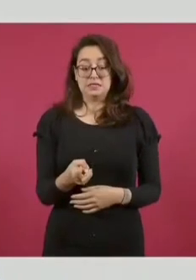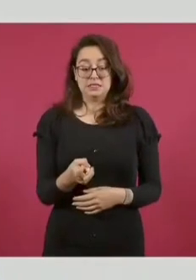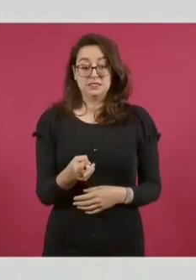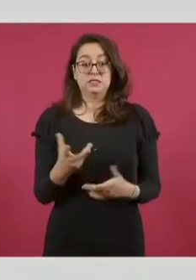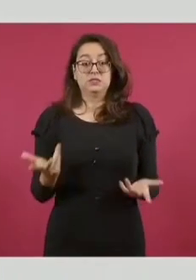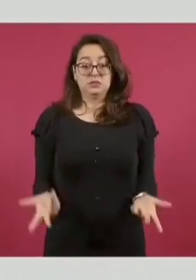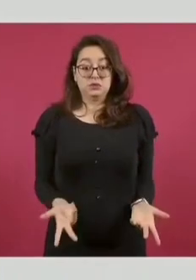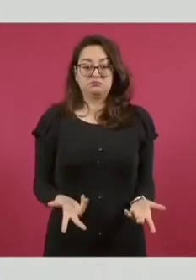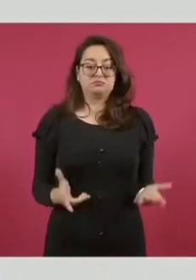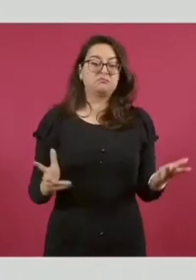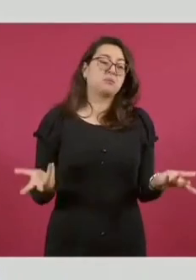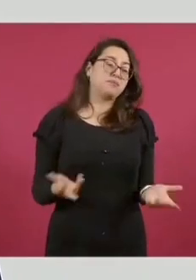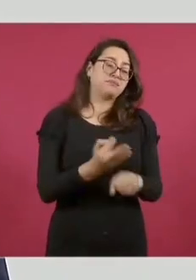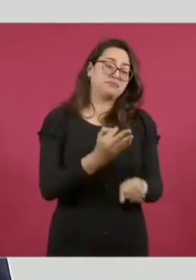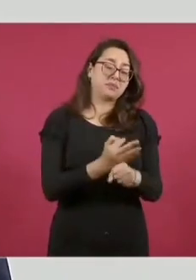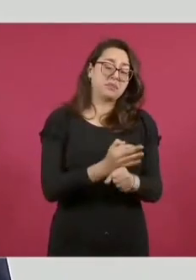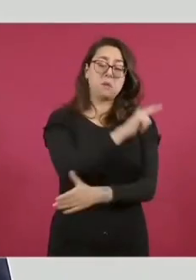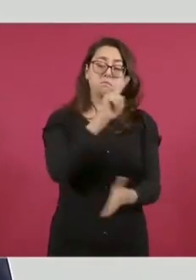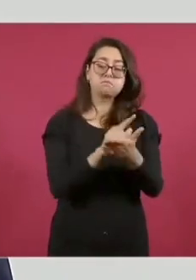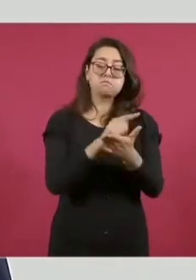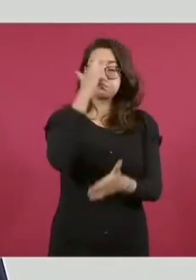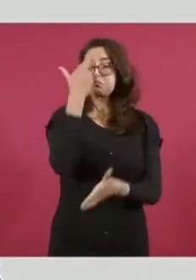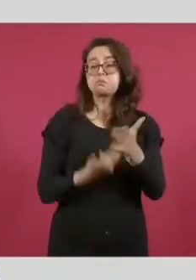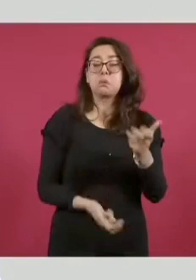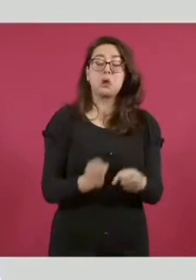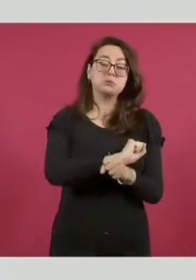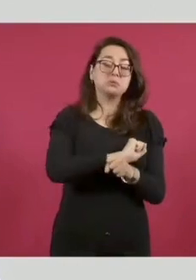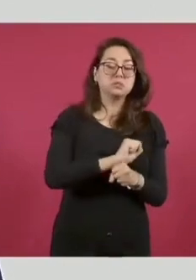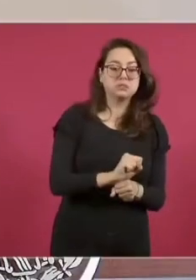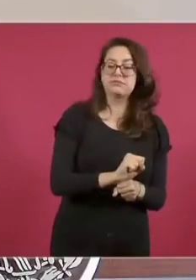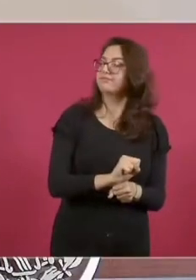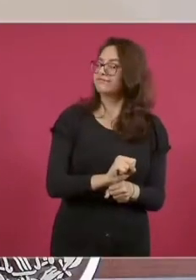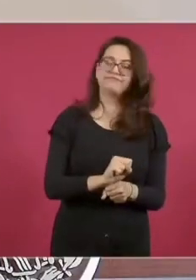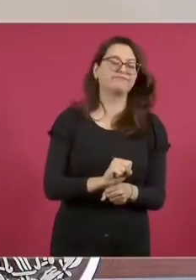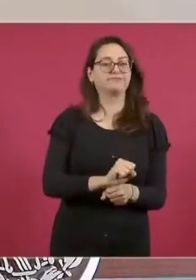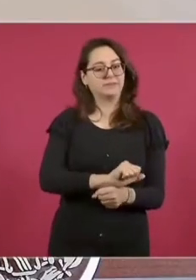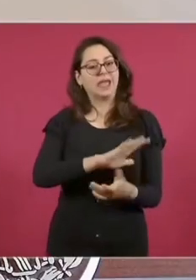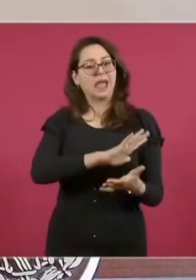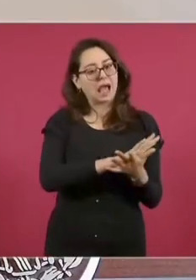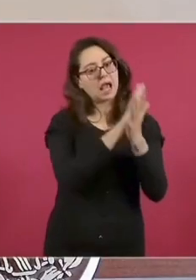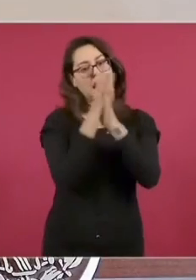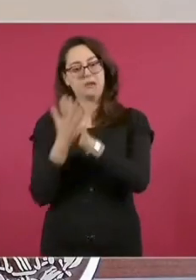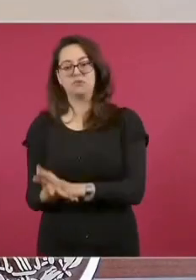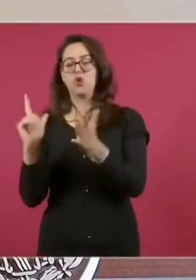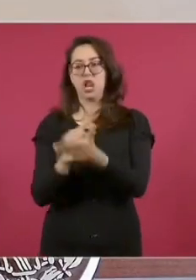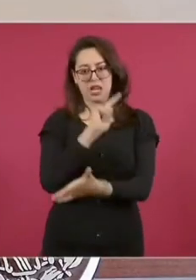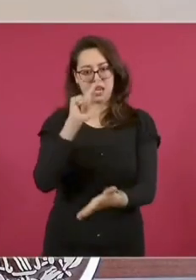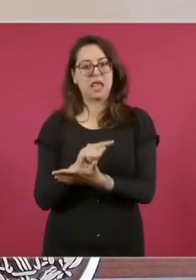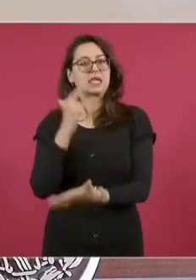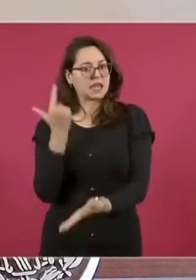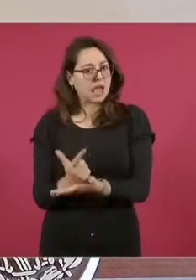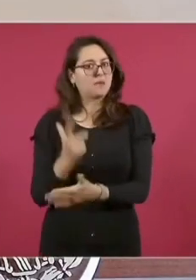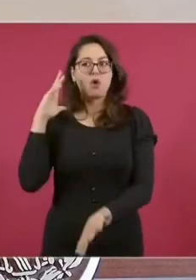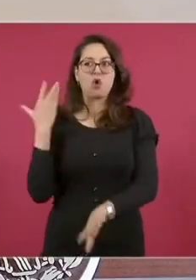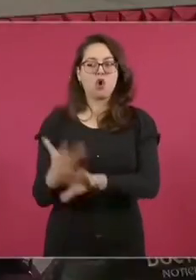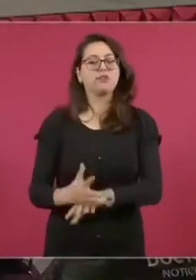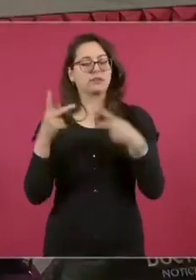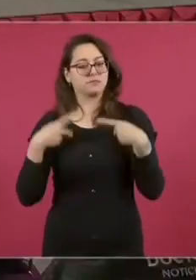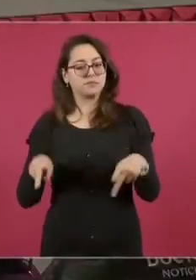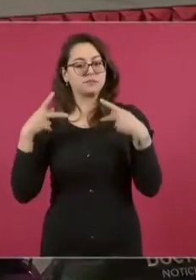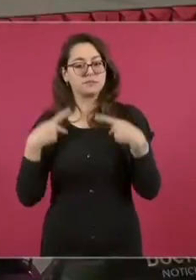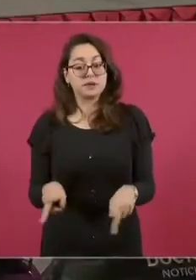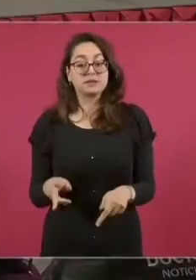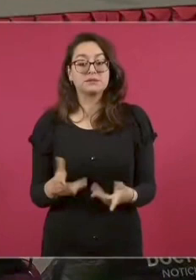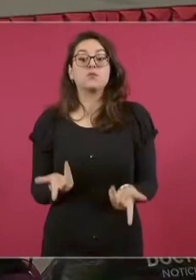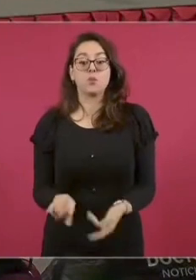delito patrimonial, como está considerado actualmente, a uno contra la seguridad e integridad de las personas, lo que implicaría